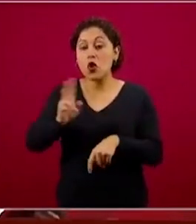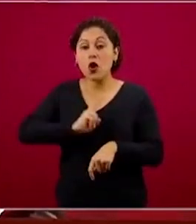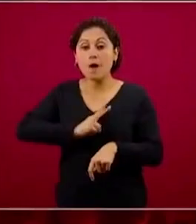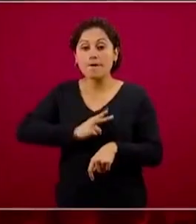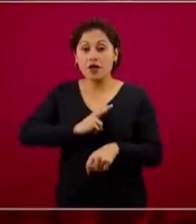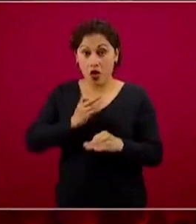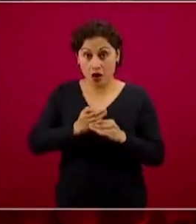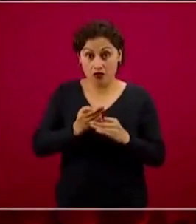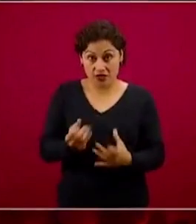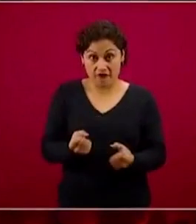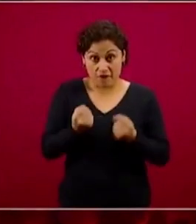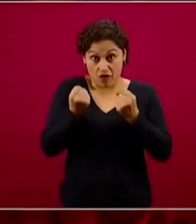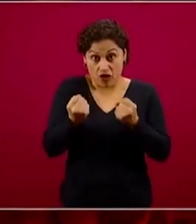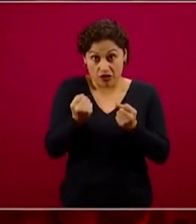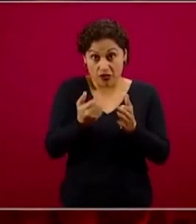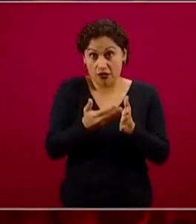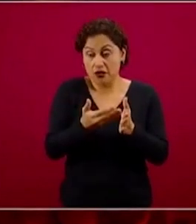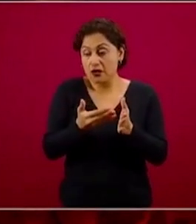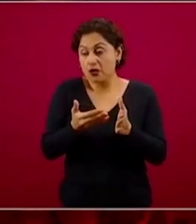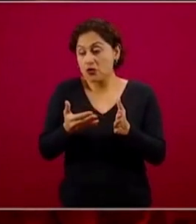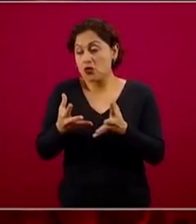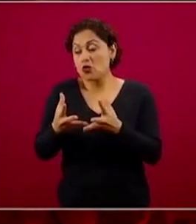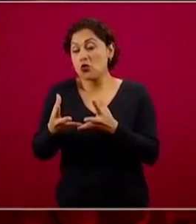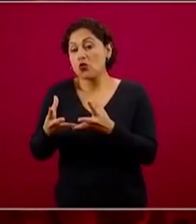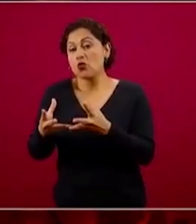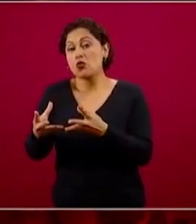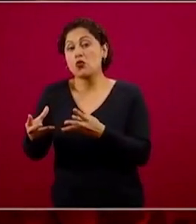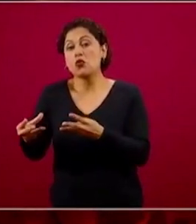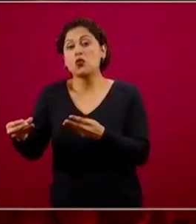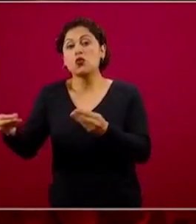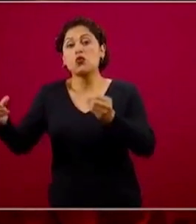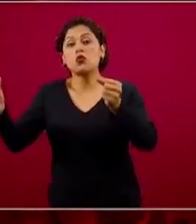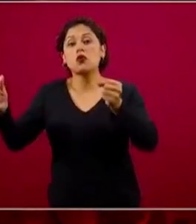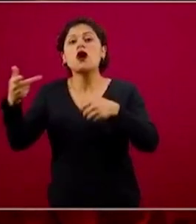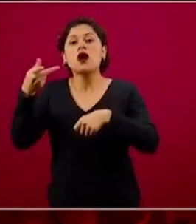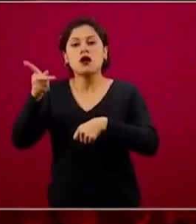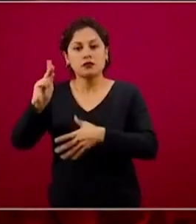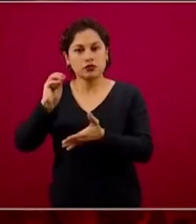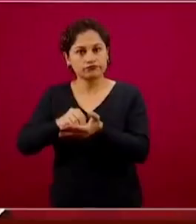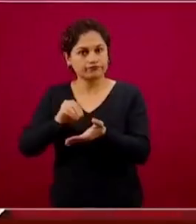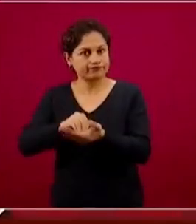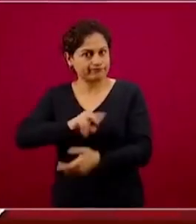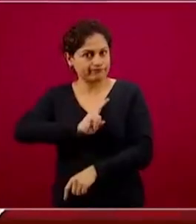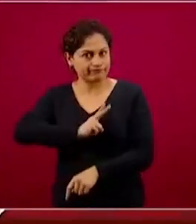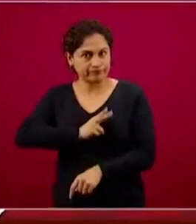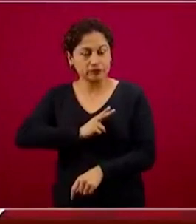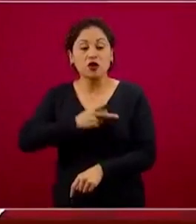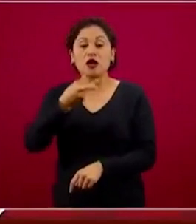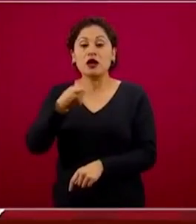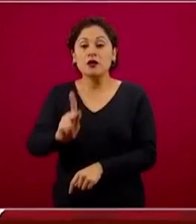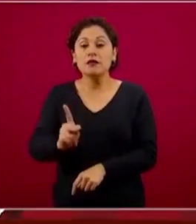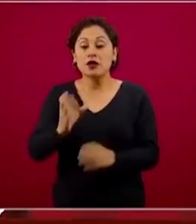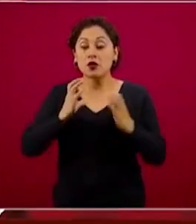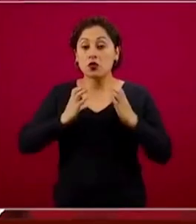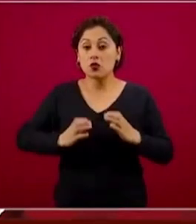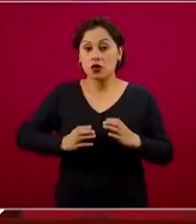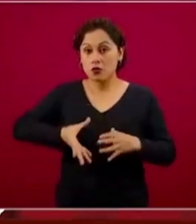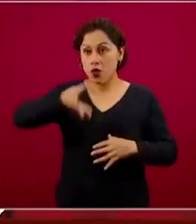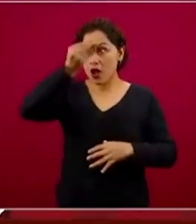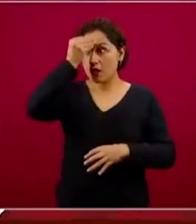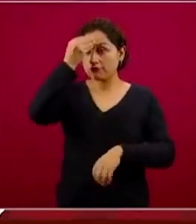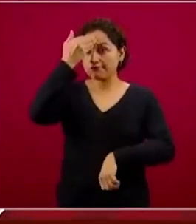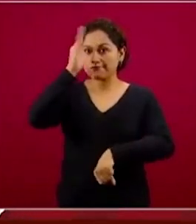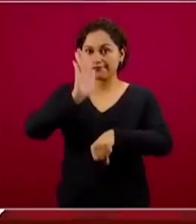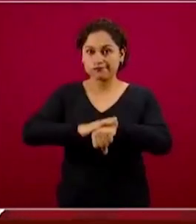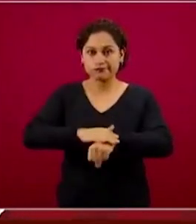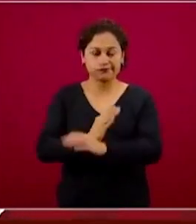no tiene presencia, pero no se ha ido. Hay enfermedades que tienen 50 o 80 años y está el virus, otro virus,